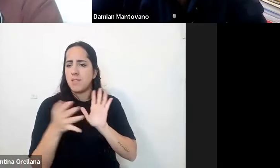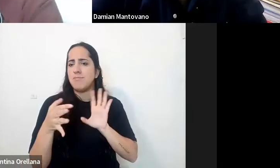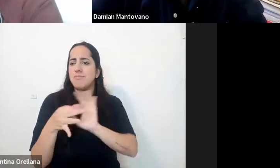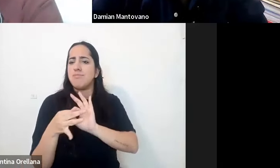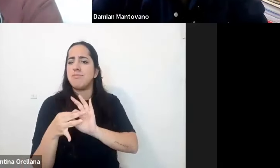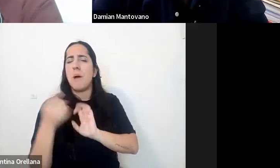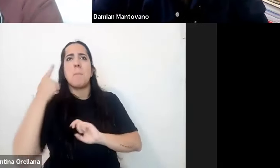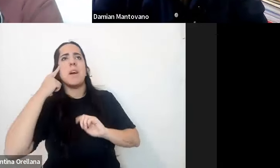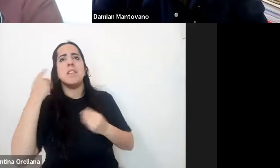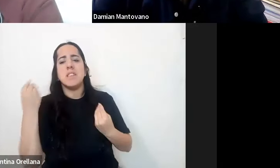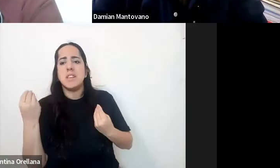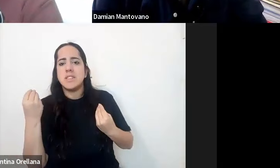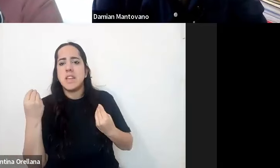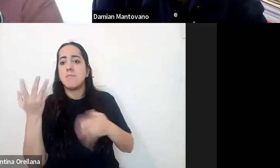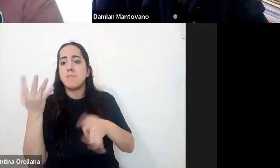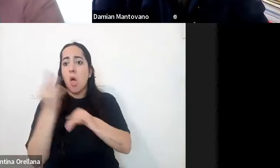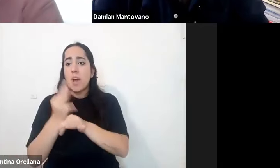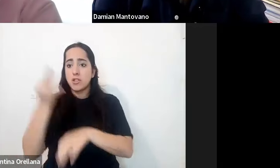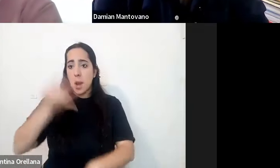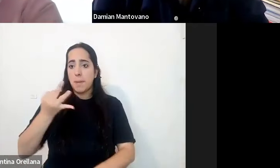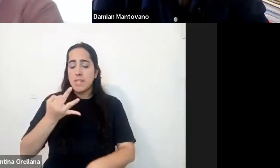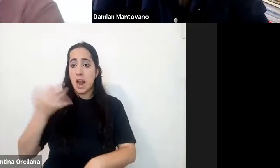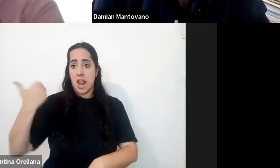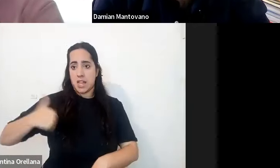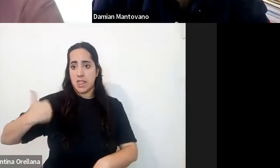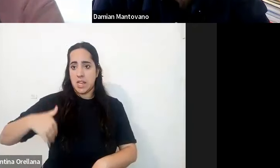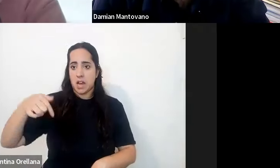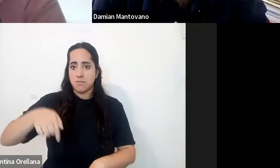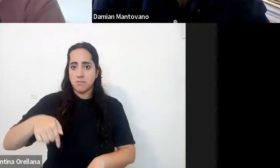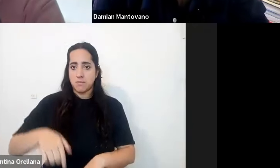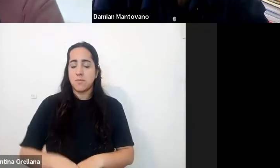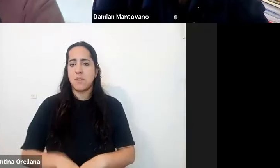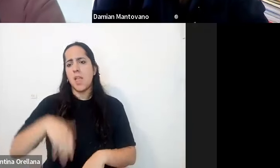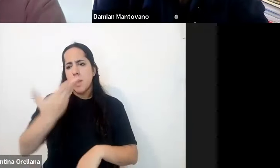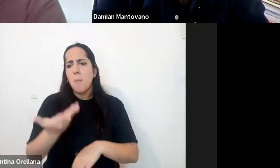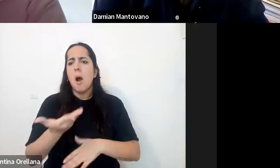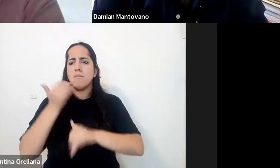pensar la educación especial en Argentina que después lo charlaremos